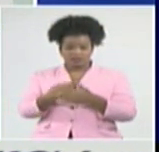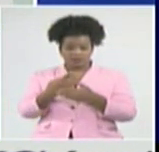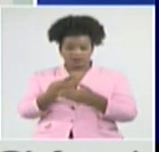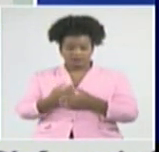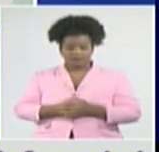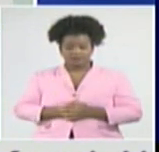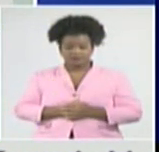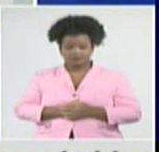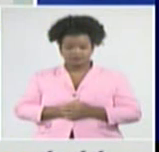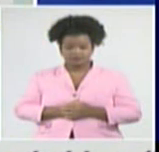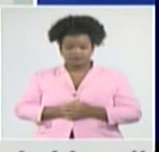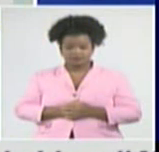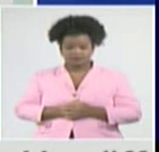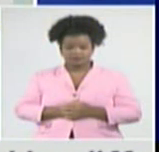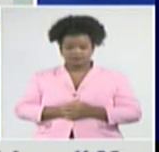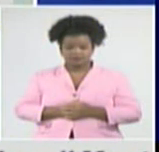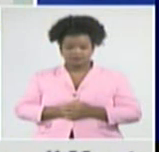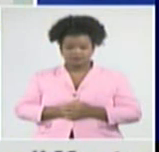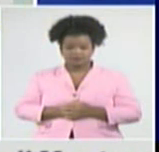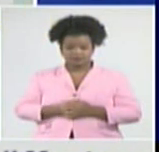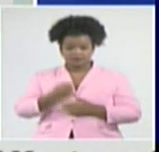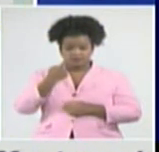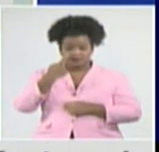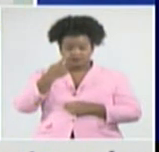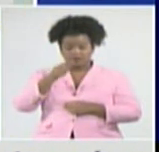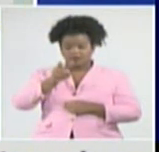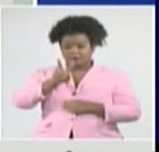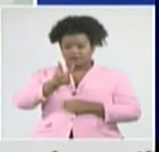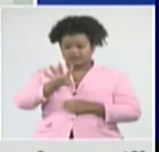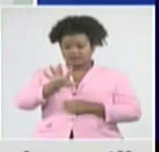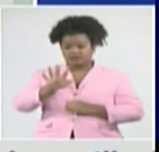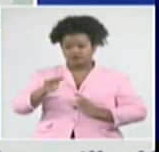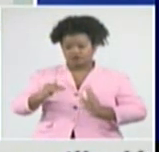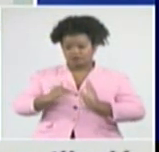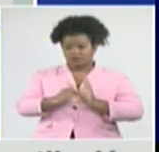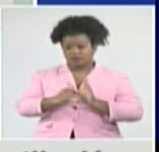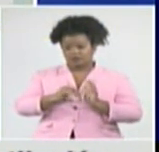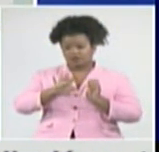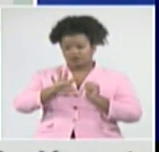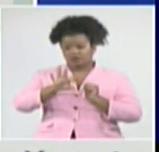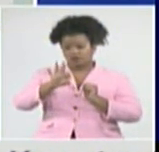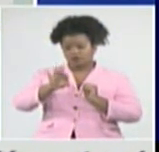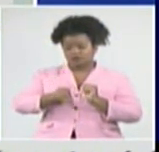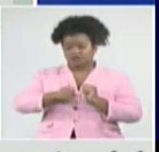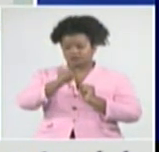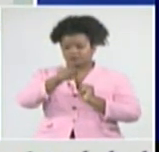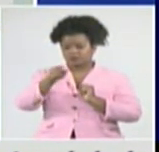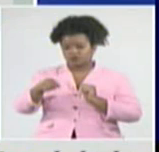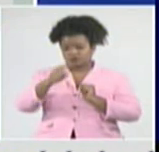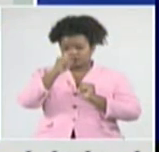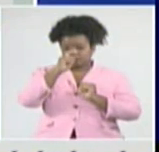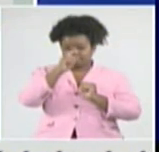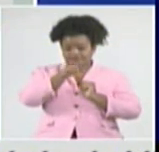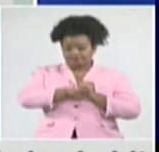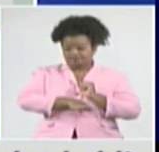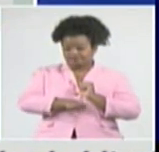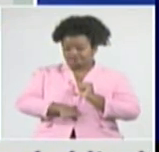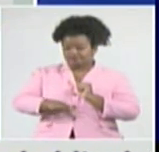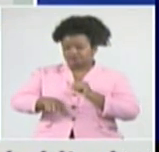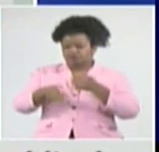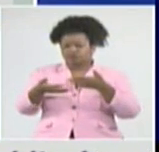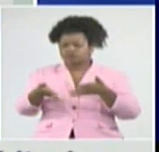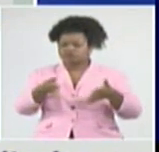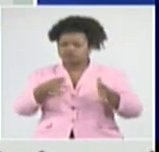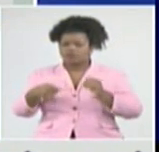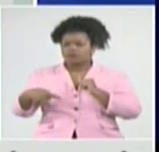diagnosticado, 25,580 pacientes pediátricos, promediando 1